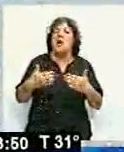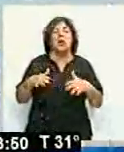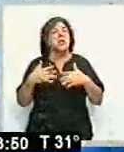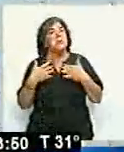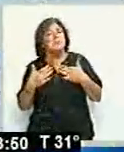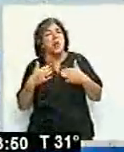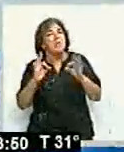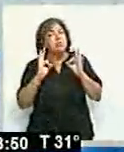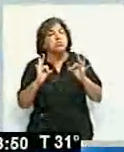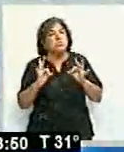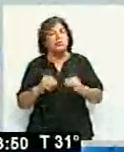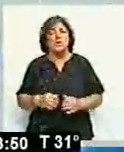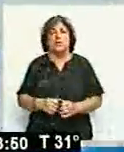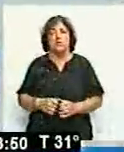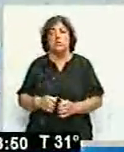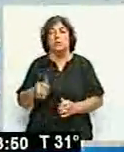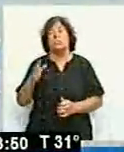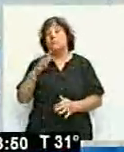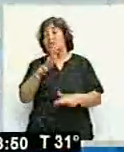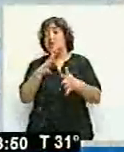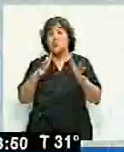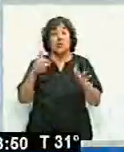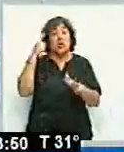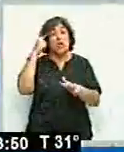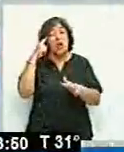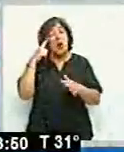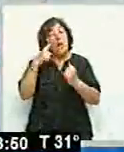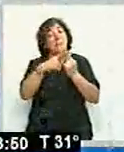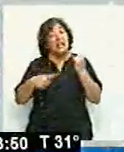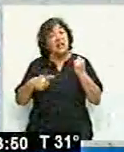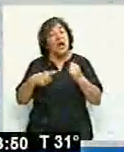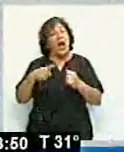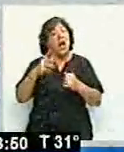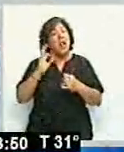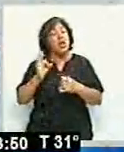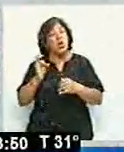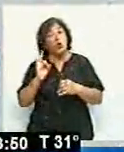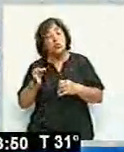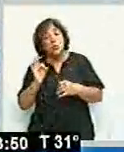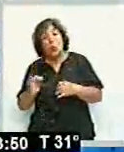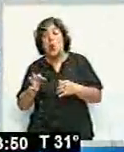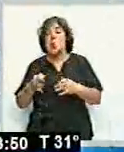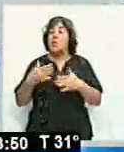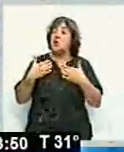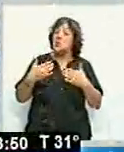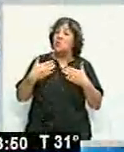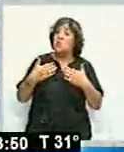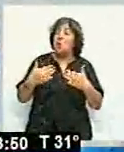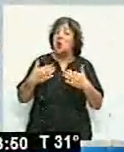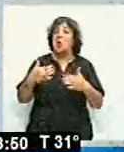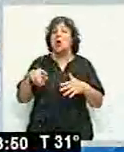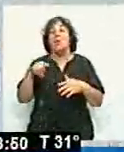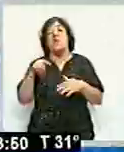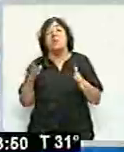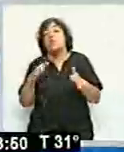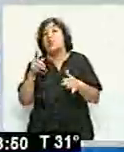listas las napas? Y yo calculo que a mediados de este mes vamos a estar sabiendo si ya estamos en condiciones de empezar con el